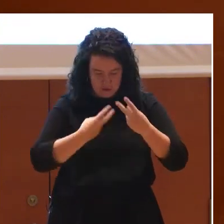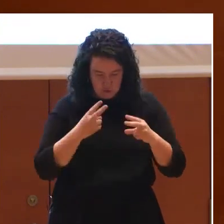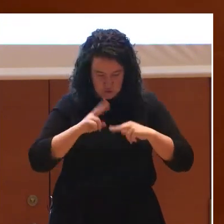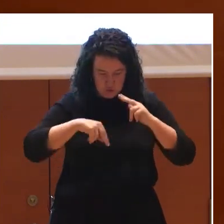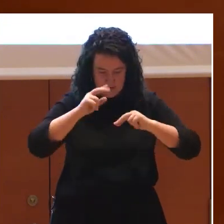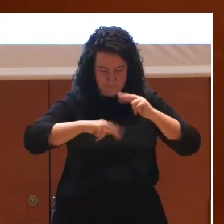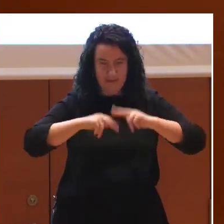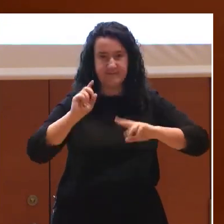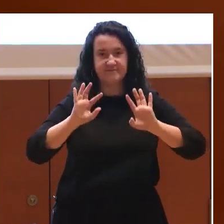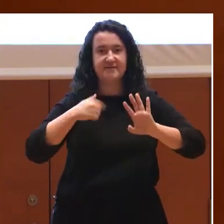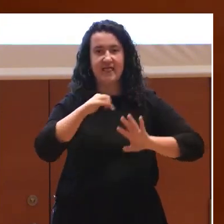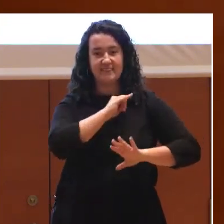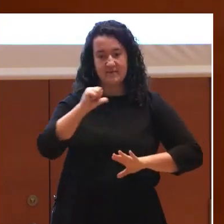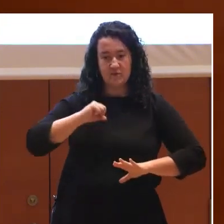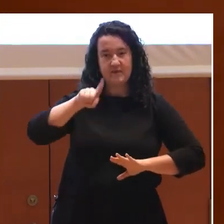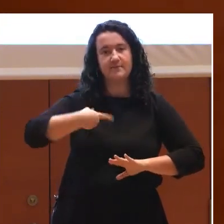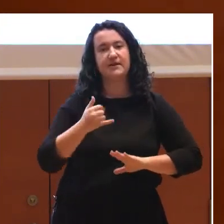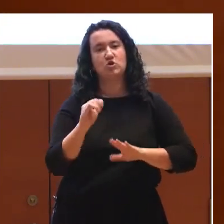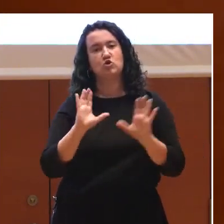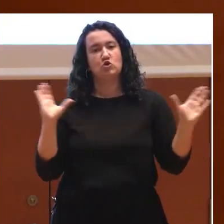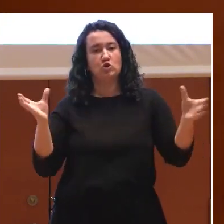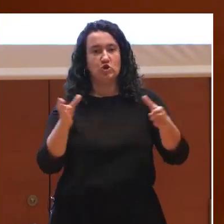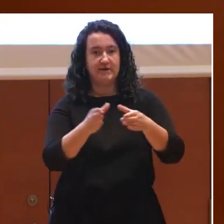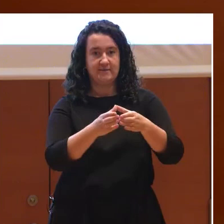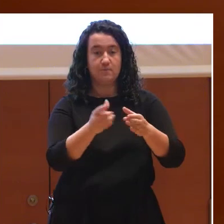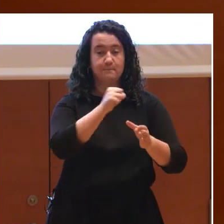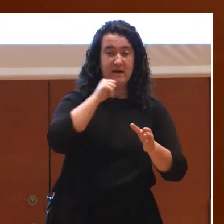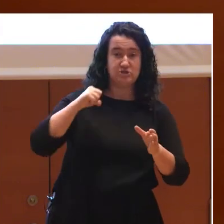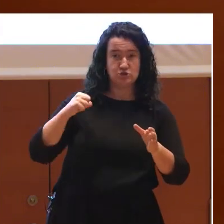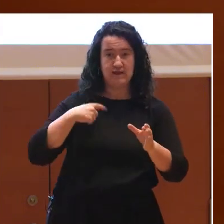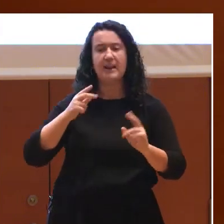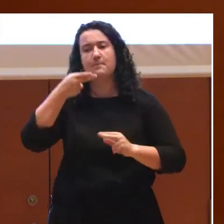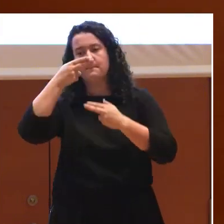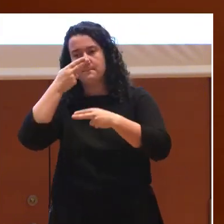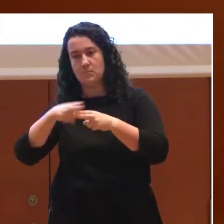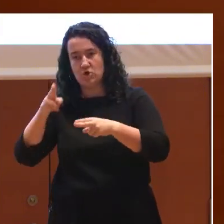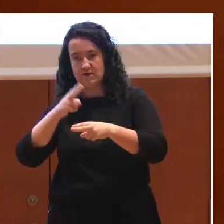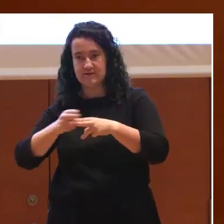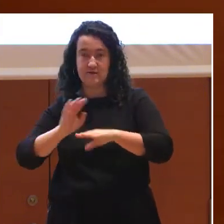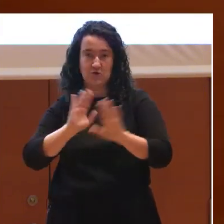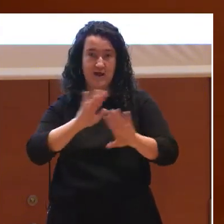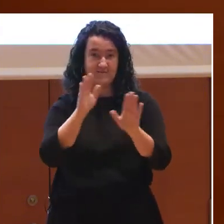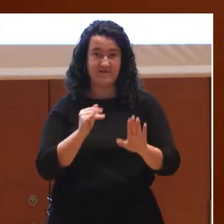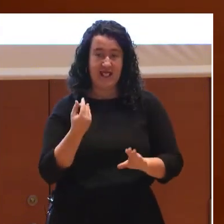colectivo, desde lo personal y desde lo político, que a fin de cuentas son casi casi lo mismo.